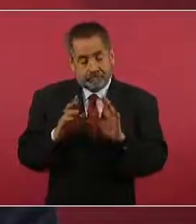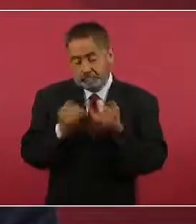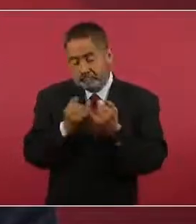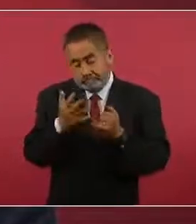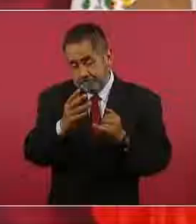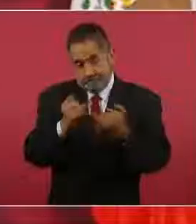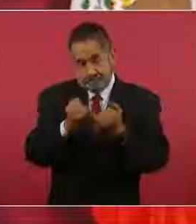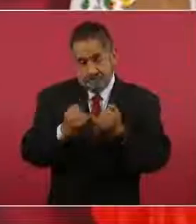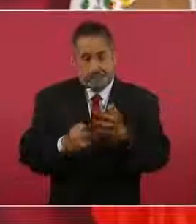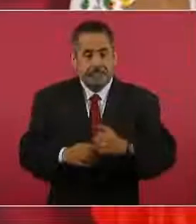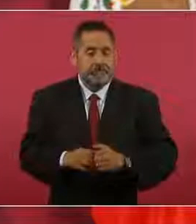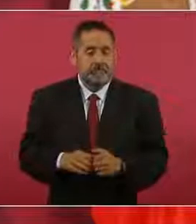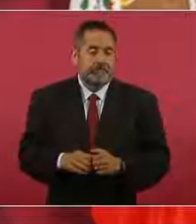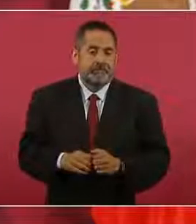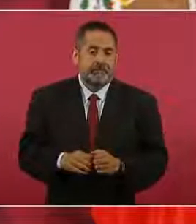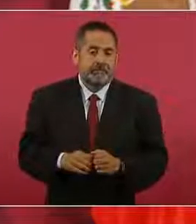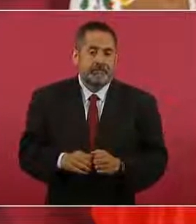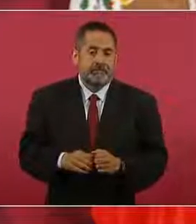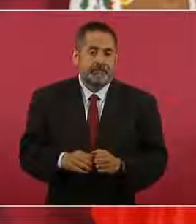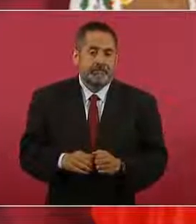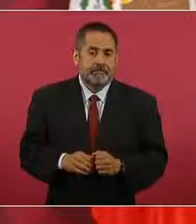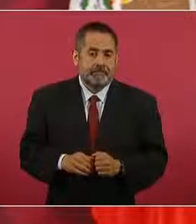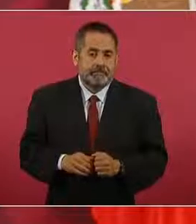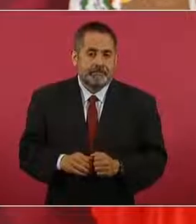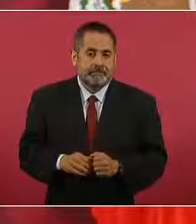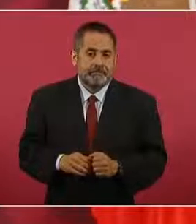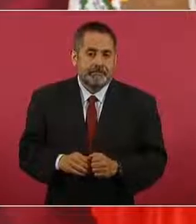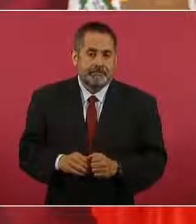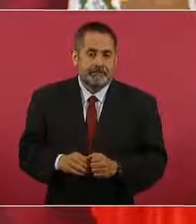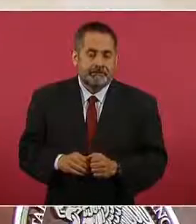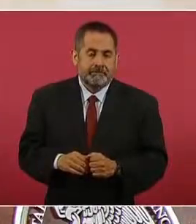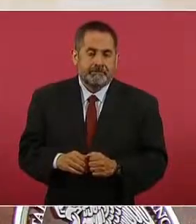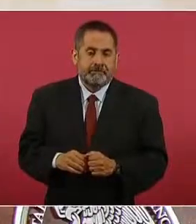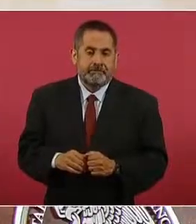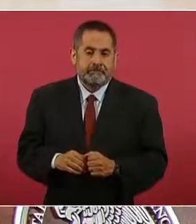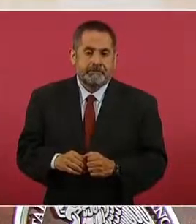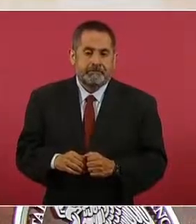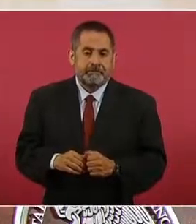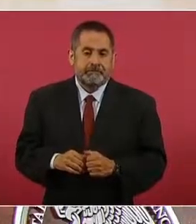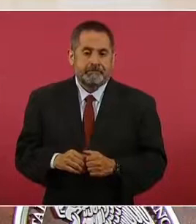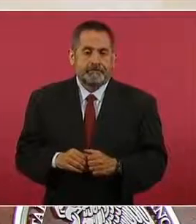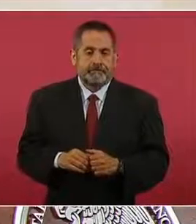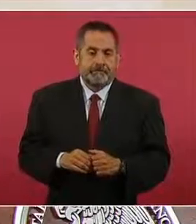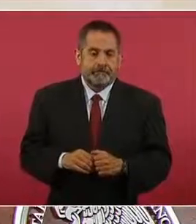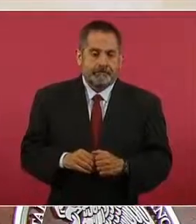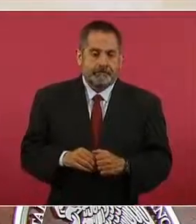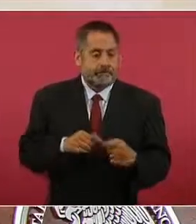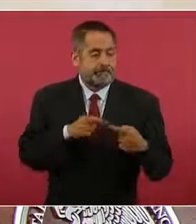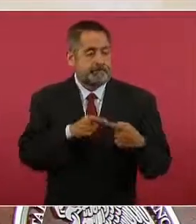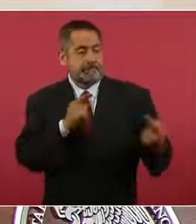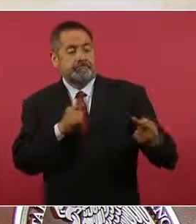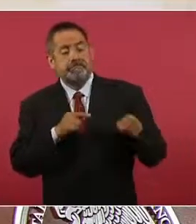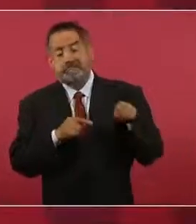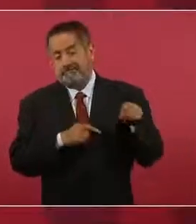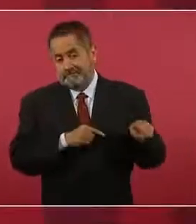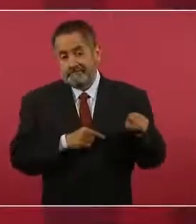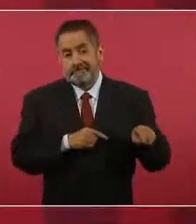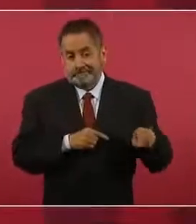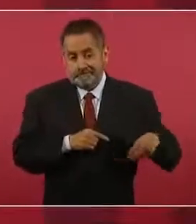son nuestros adversarios.